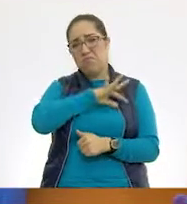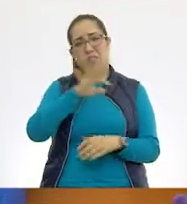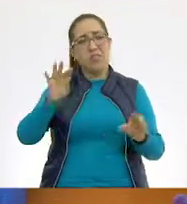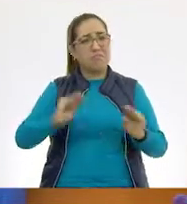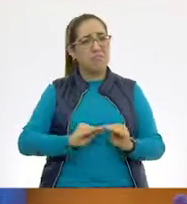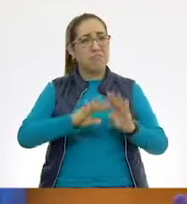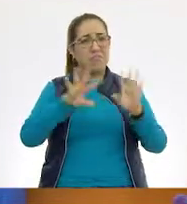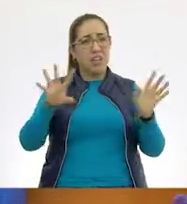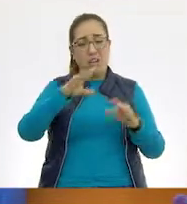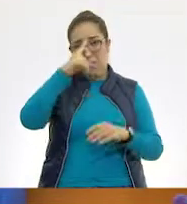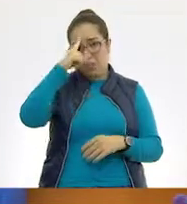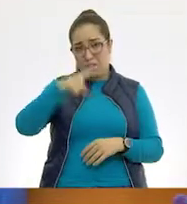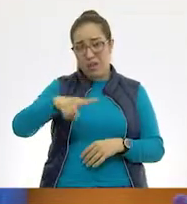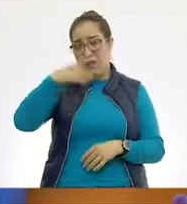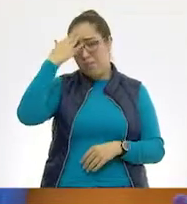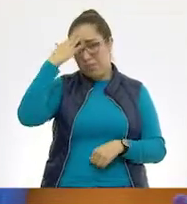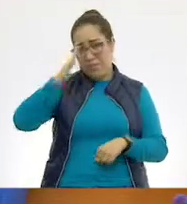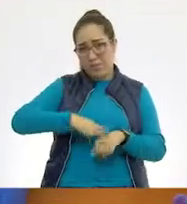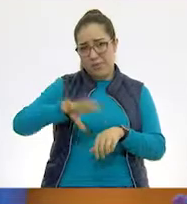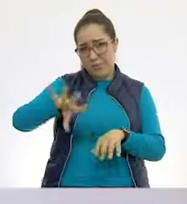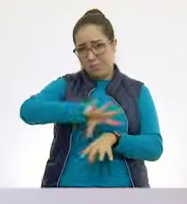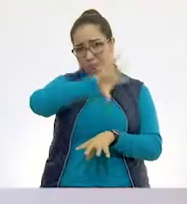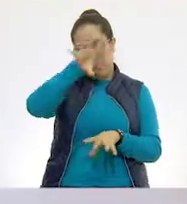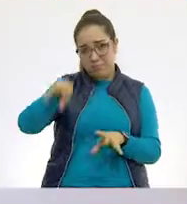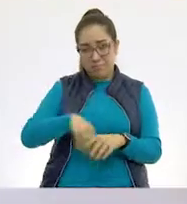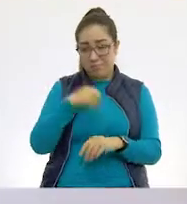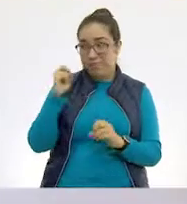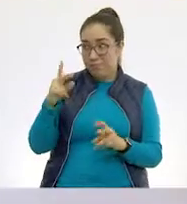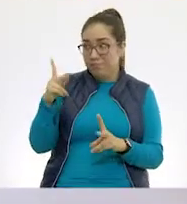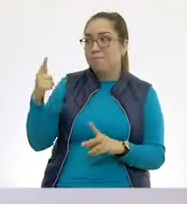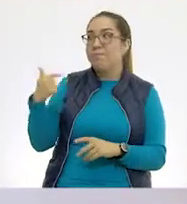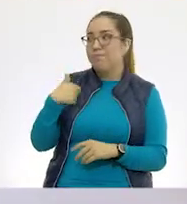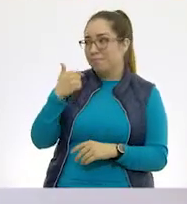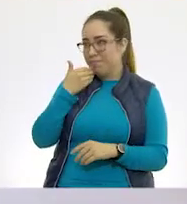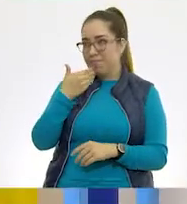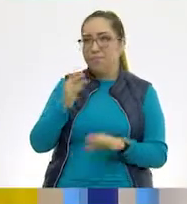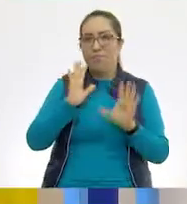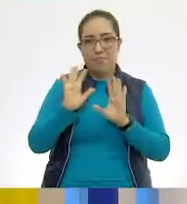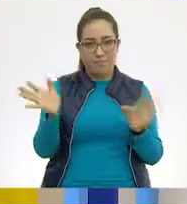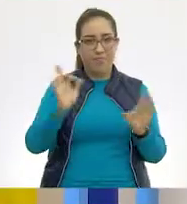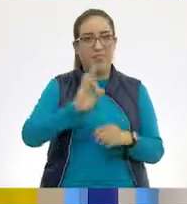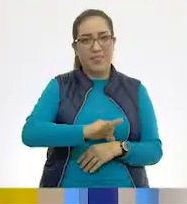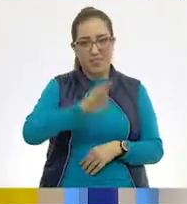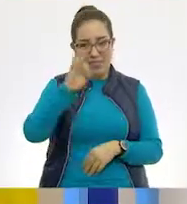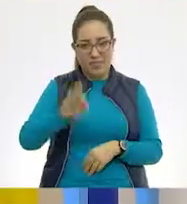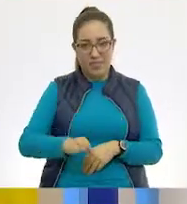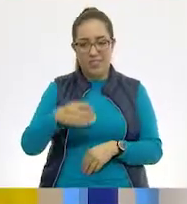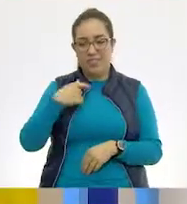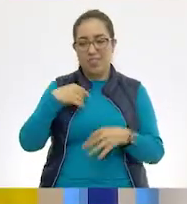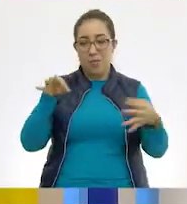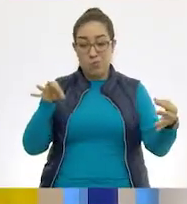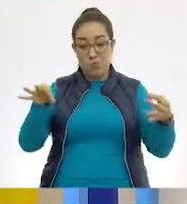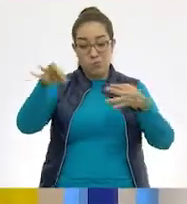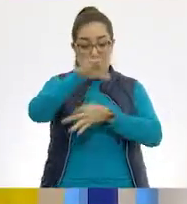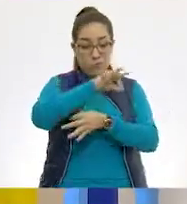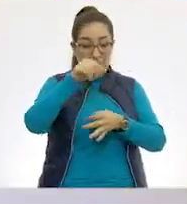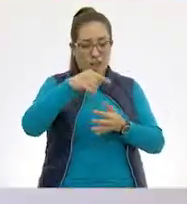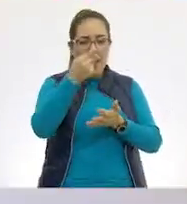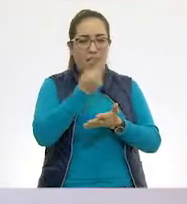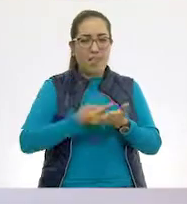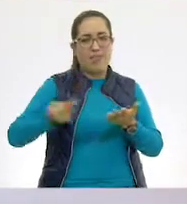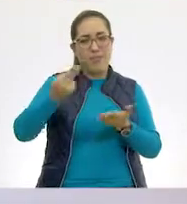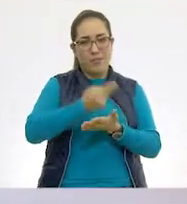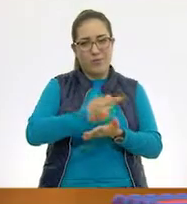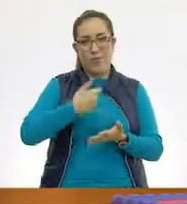información. ¿Sale? Muy bien. Entonces, ya le puse la fecha y creo que voy a usar la parte de atrás para hacer un dibujito. Muy bien. Me